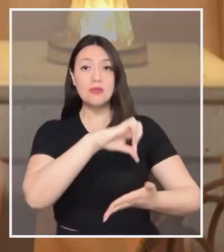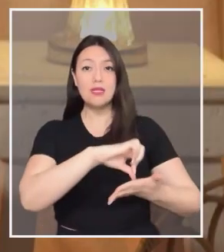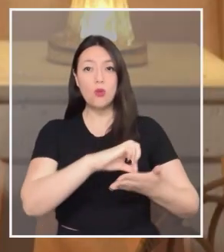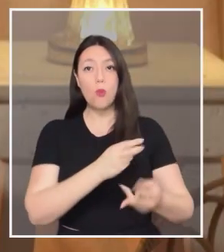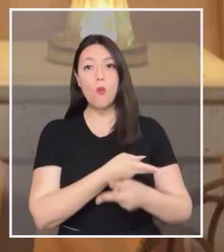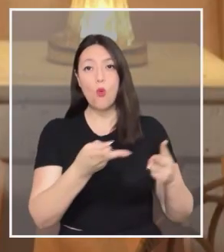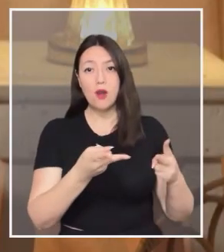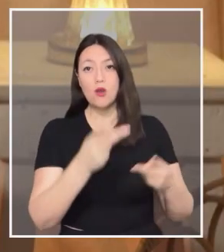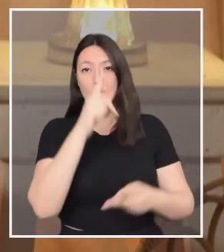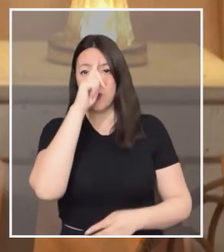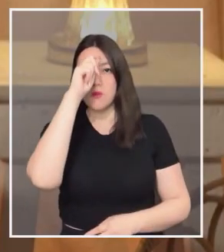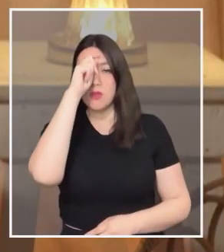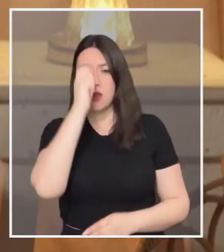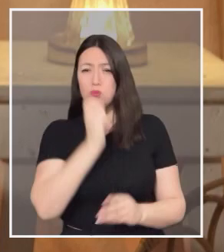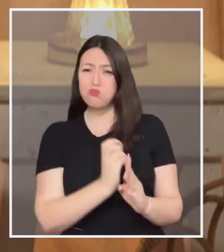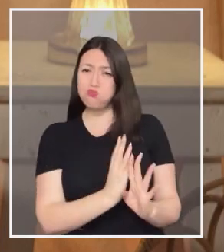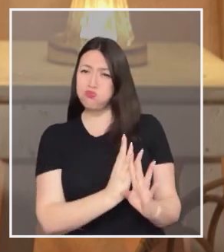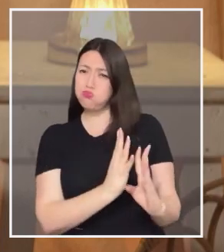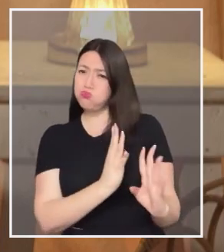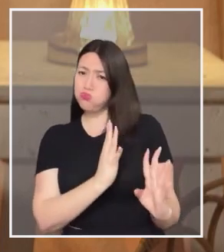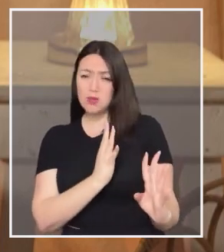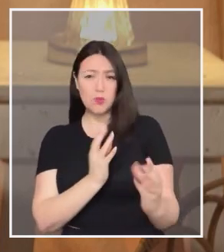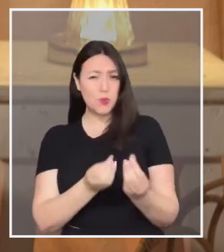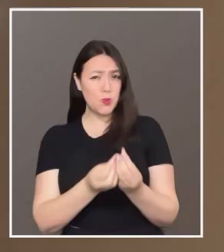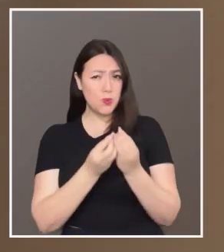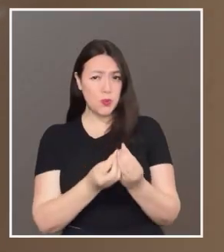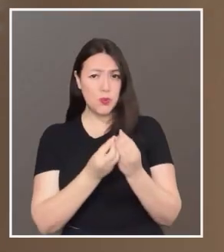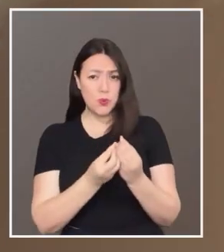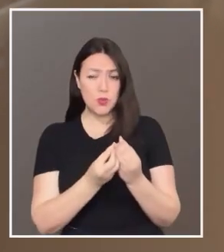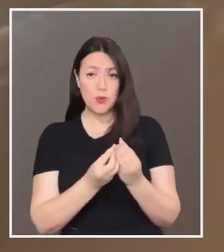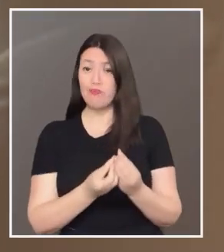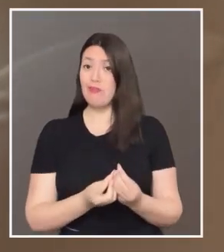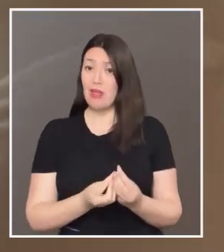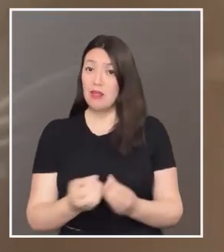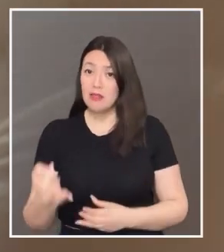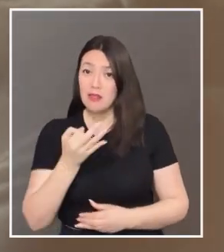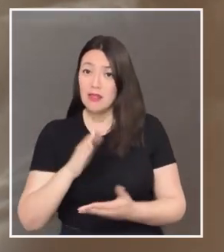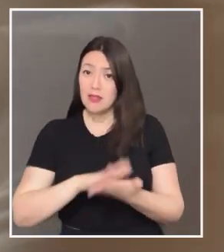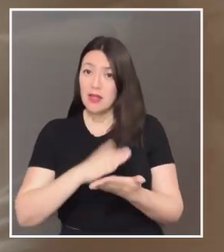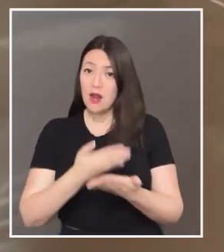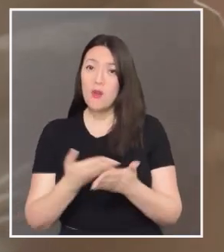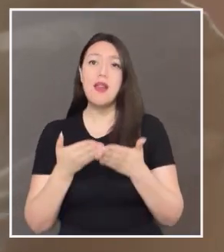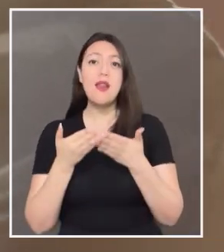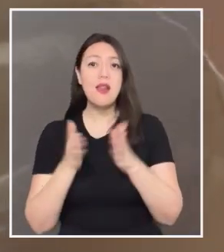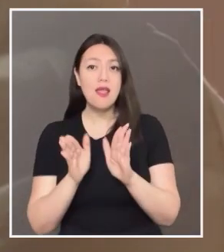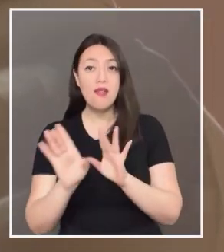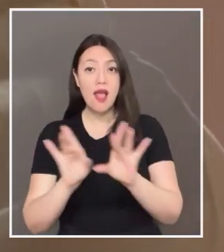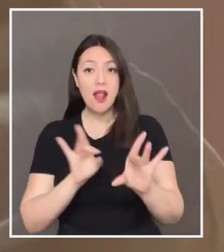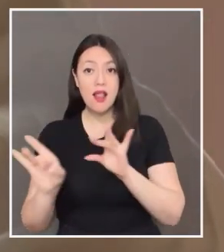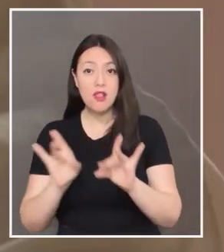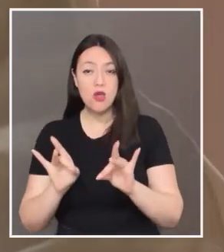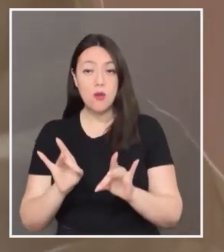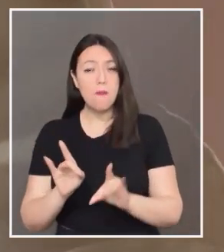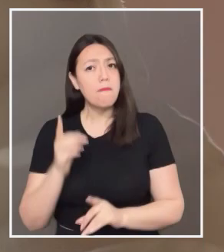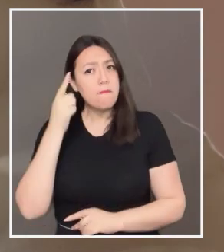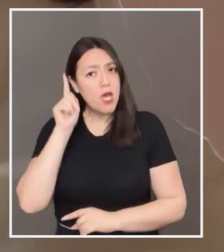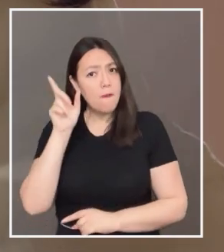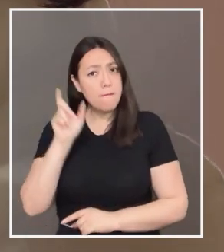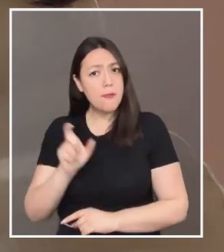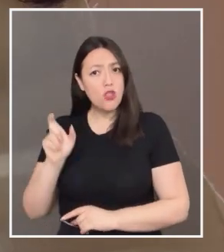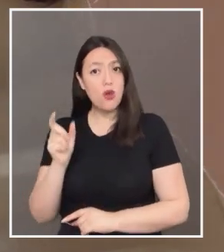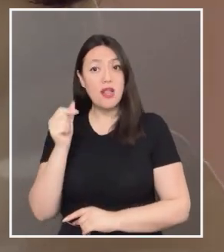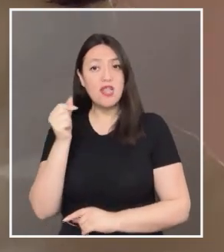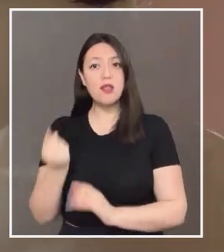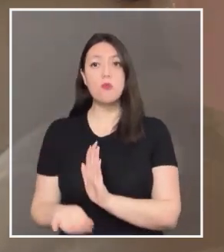o a un hospital, ya que ahí existen listas de esperas infinitas. Se dice que la salud es de libre elección, pero en este caso, quien tiene más